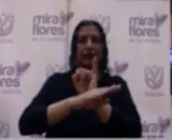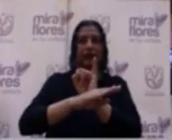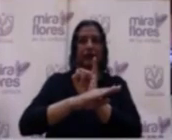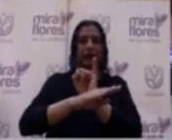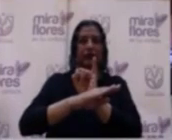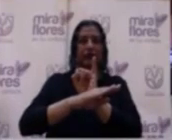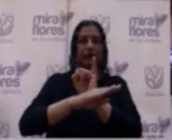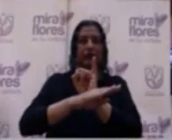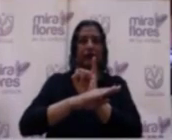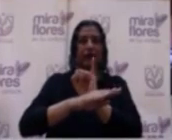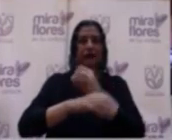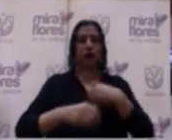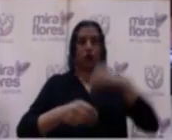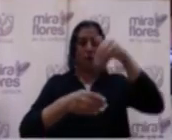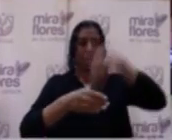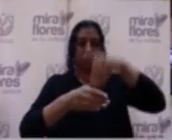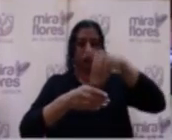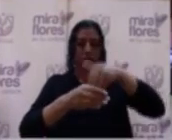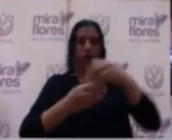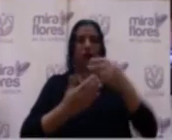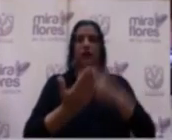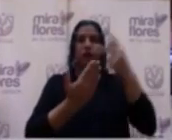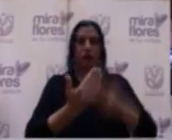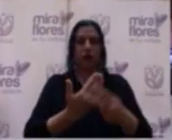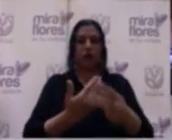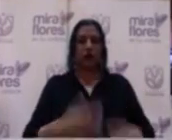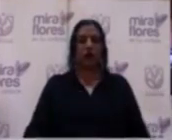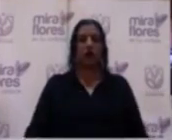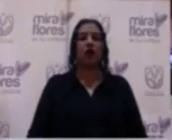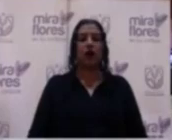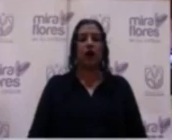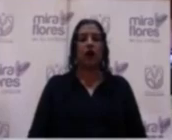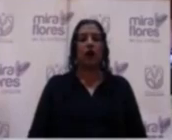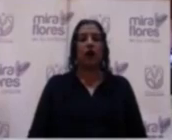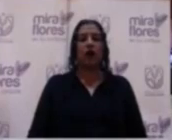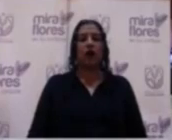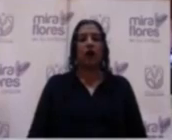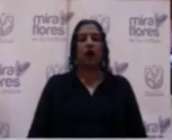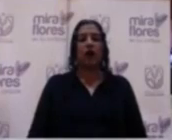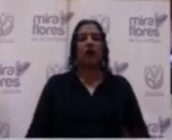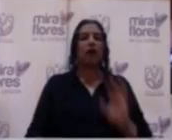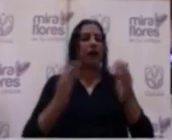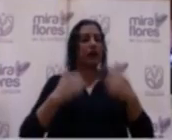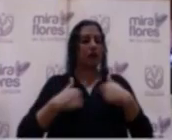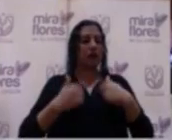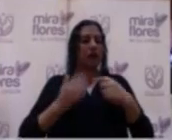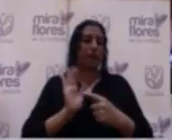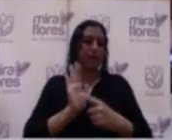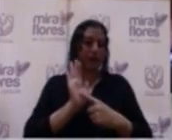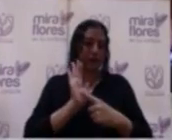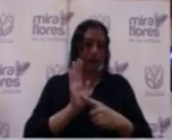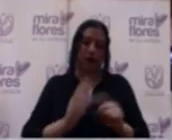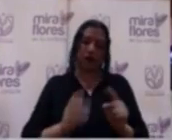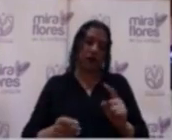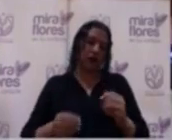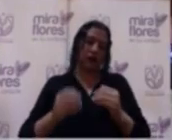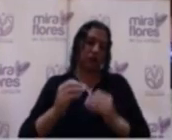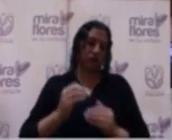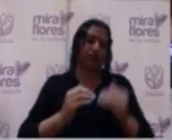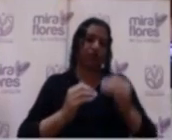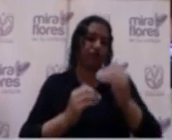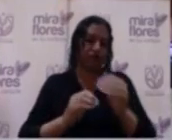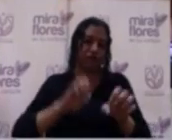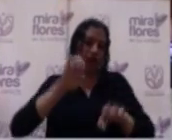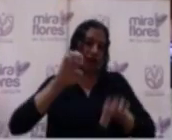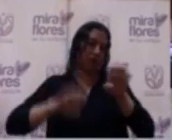particularmente yo voté por ese proyecto, ¿no? Me interesa, se parece un poco a lo que yo había presentado, que no pasó la